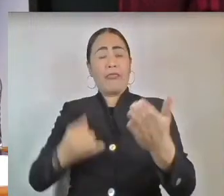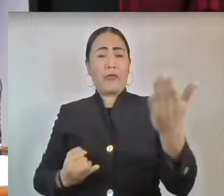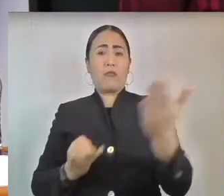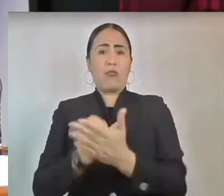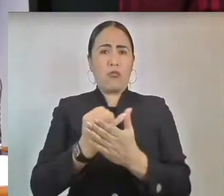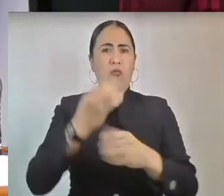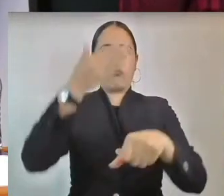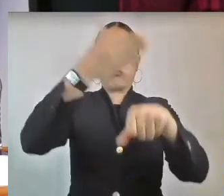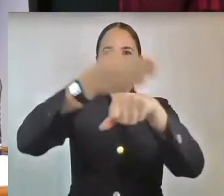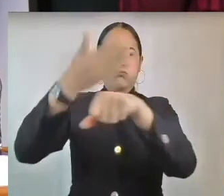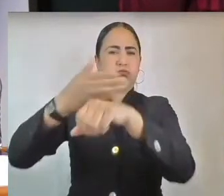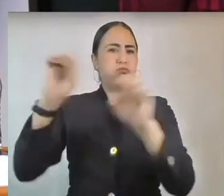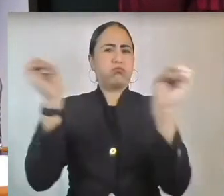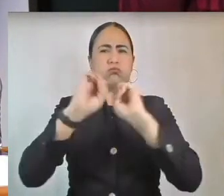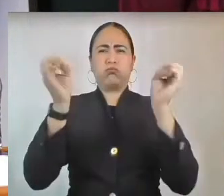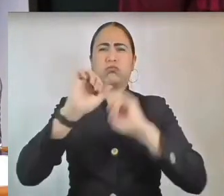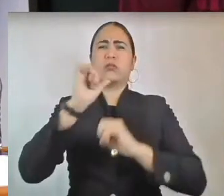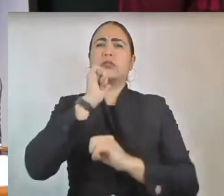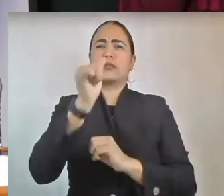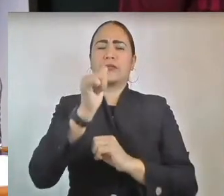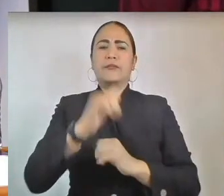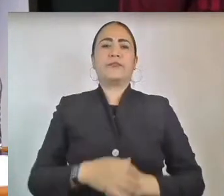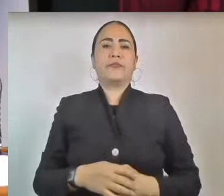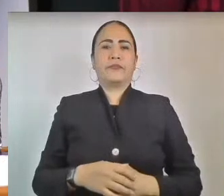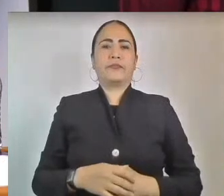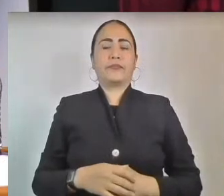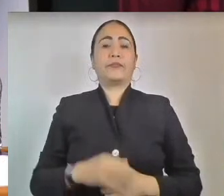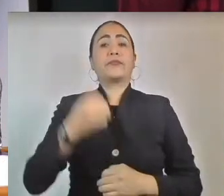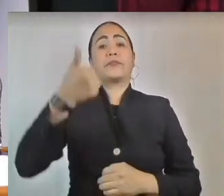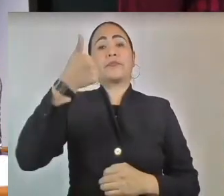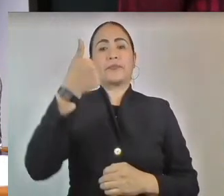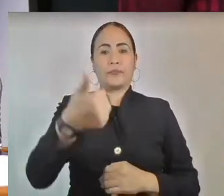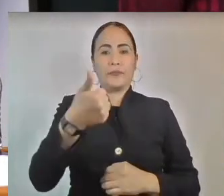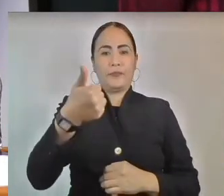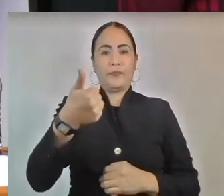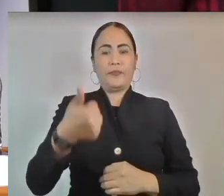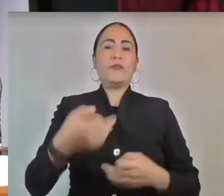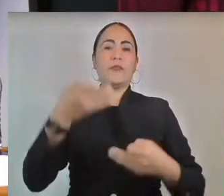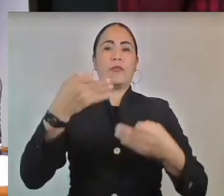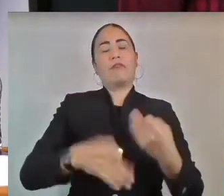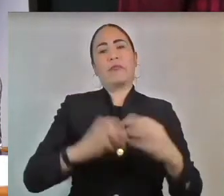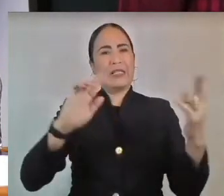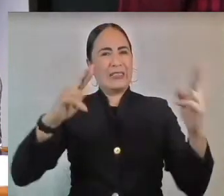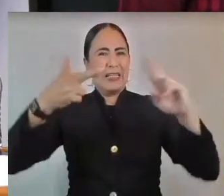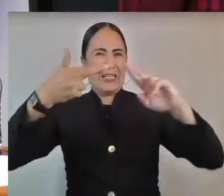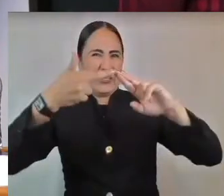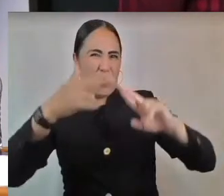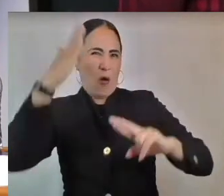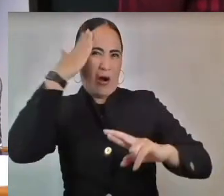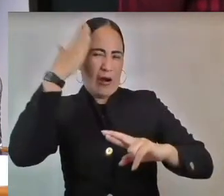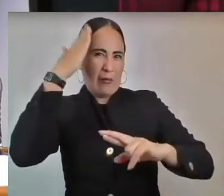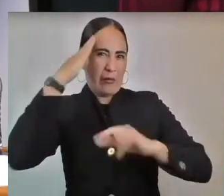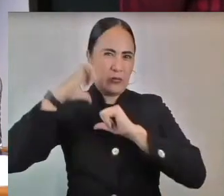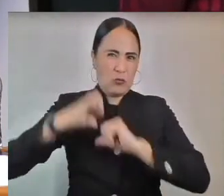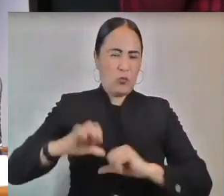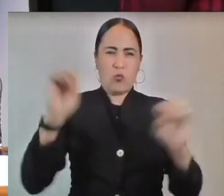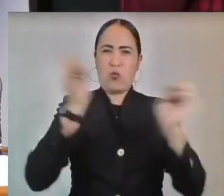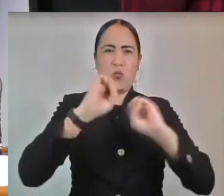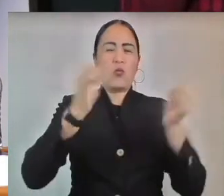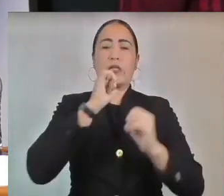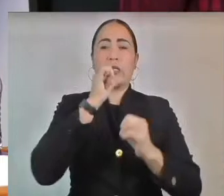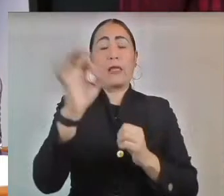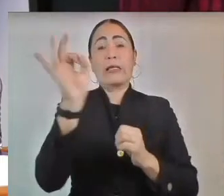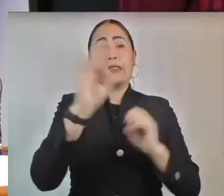delito intencional. Seis, no ser ministro de culto, excepto que se haya separado de su ministerio